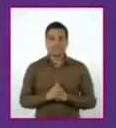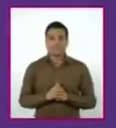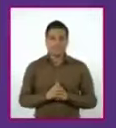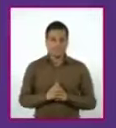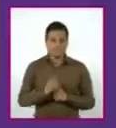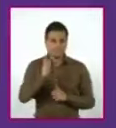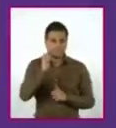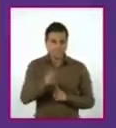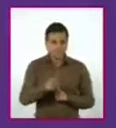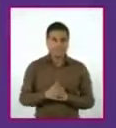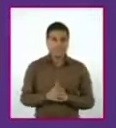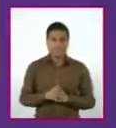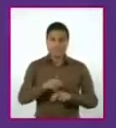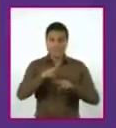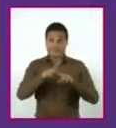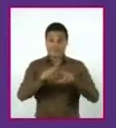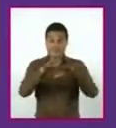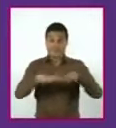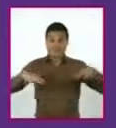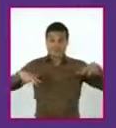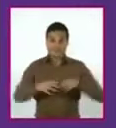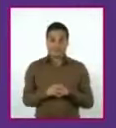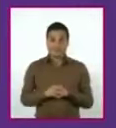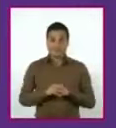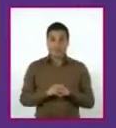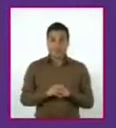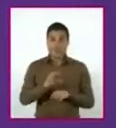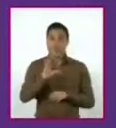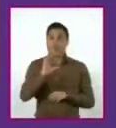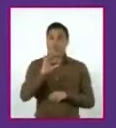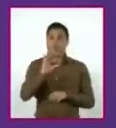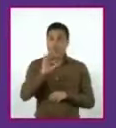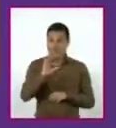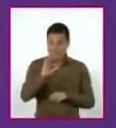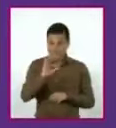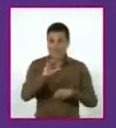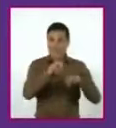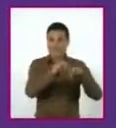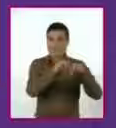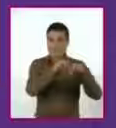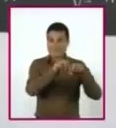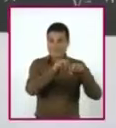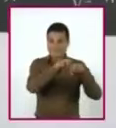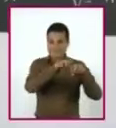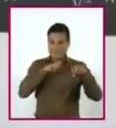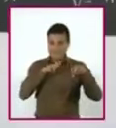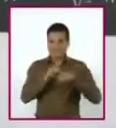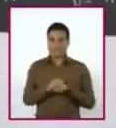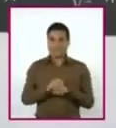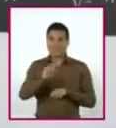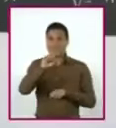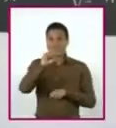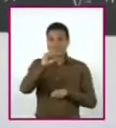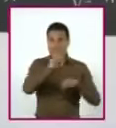que el auditorio tiene 40 filas y cada fila tiene 20 butacas. Con estos resultados obtenidos en el